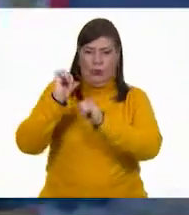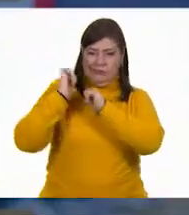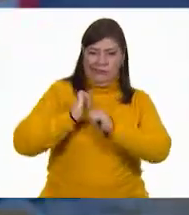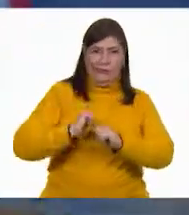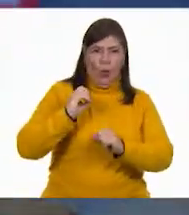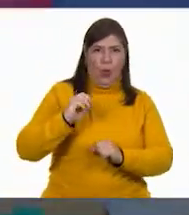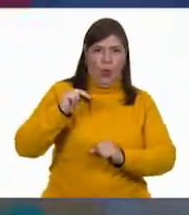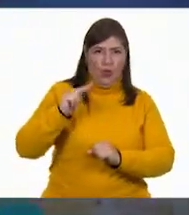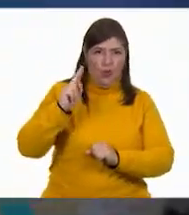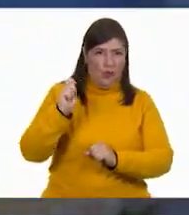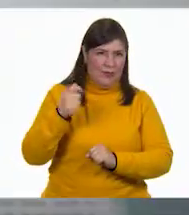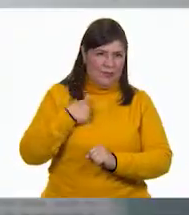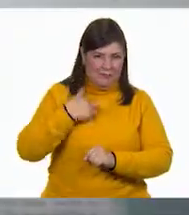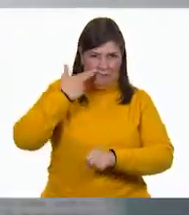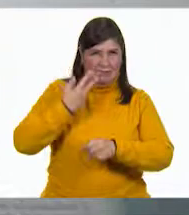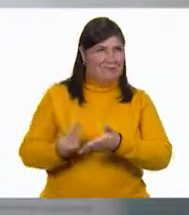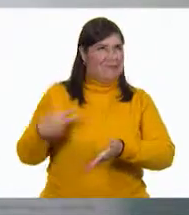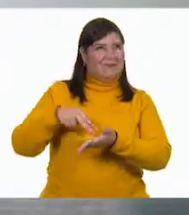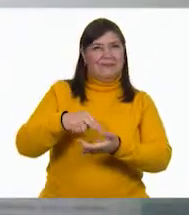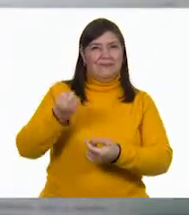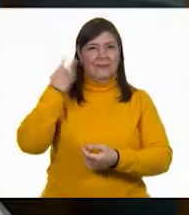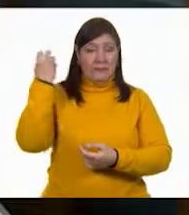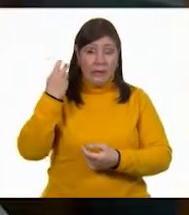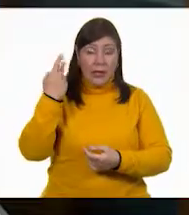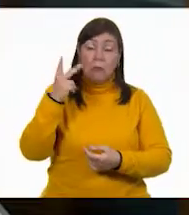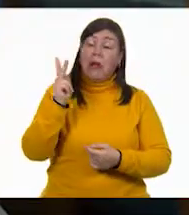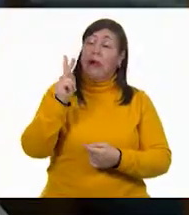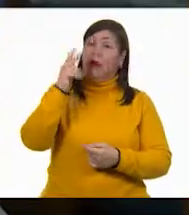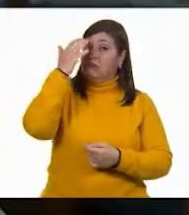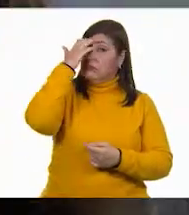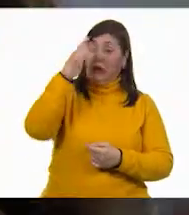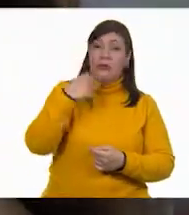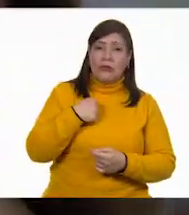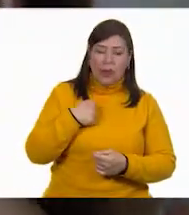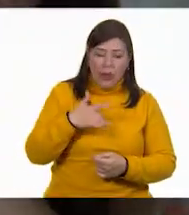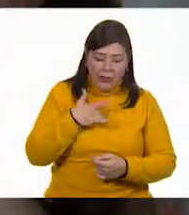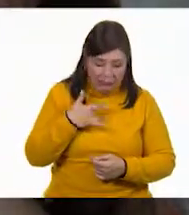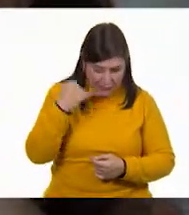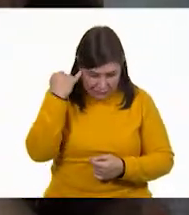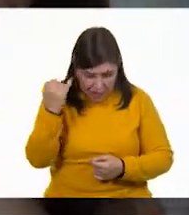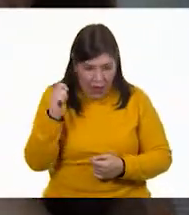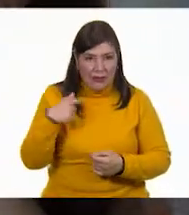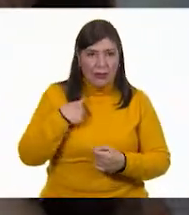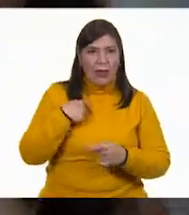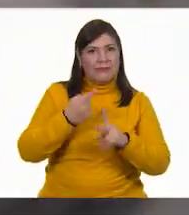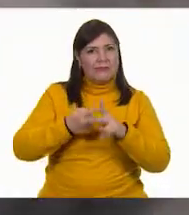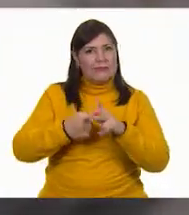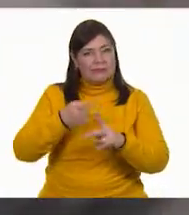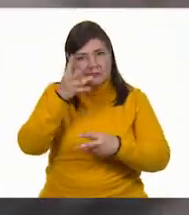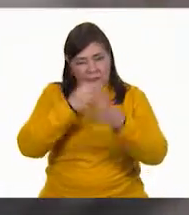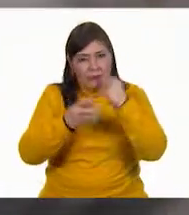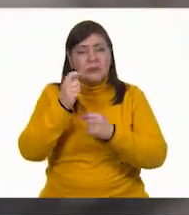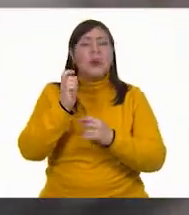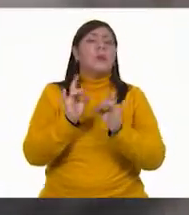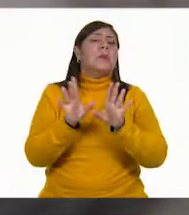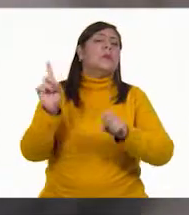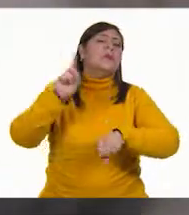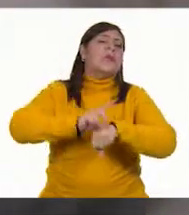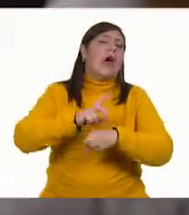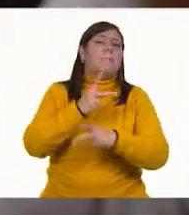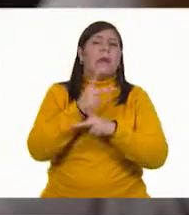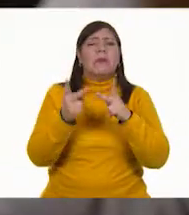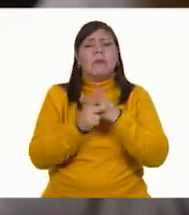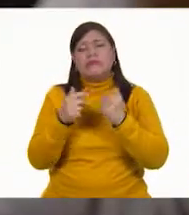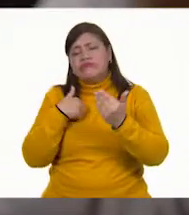Naciones Unidas. Nunca me imaginé que las matemáticas serían parte de mi camino. Un día en la preparatoria, un